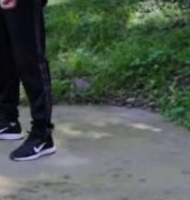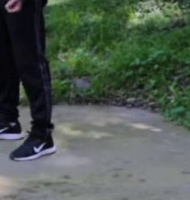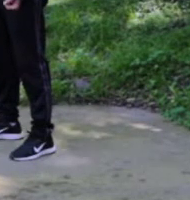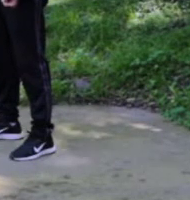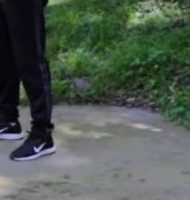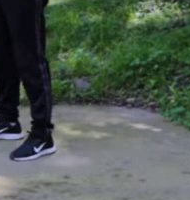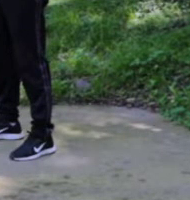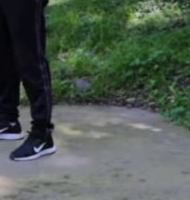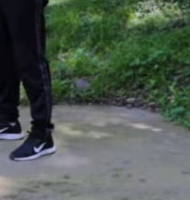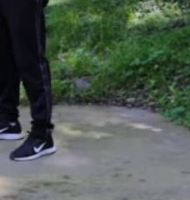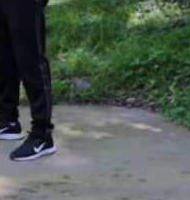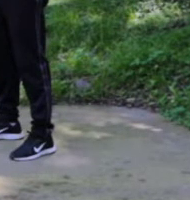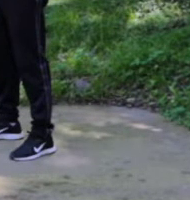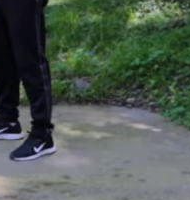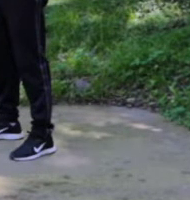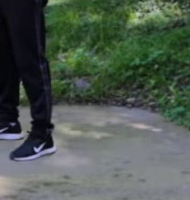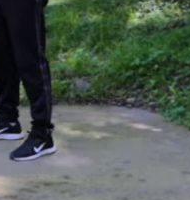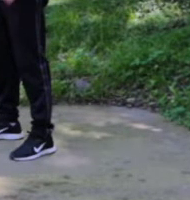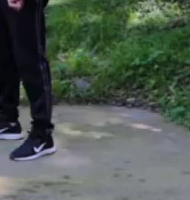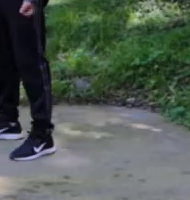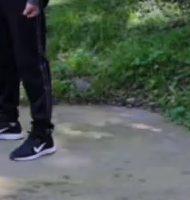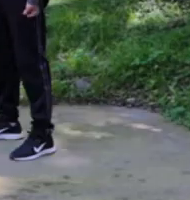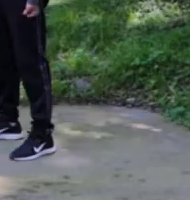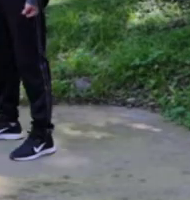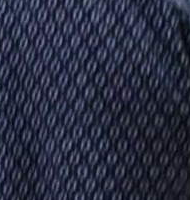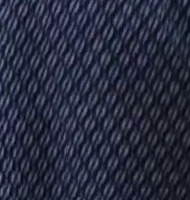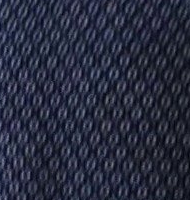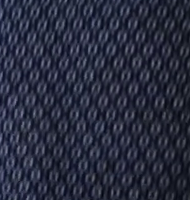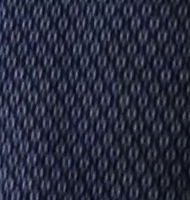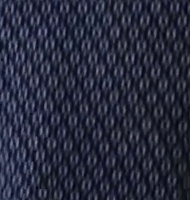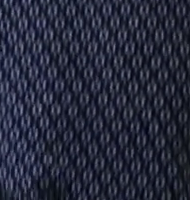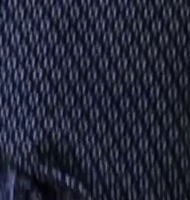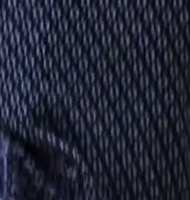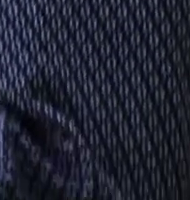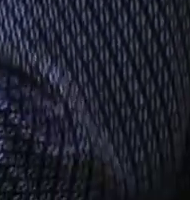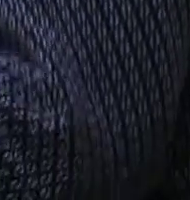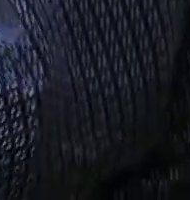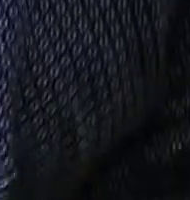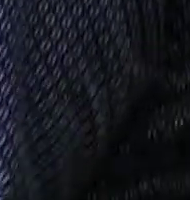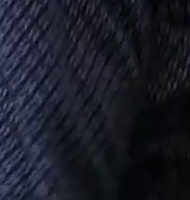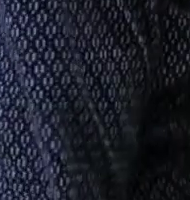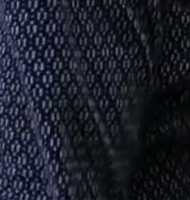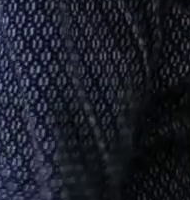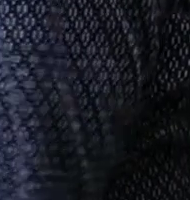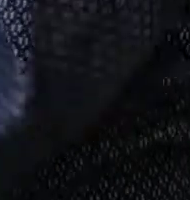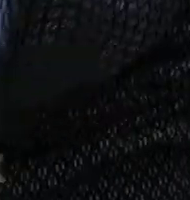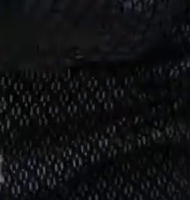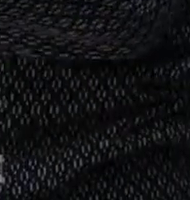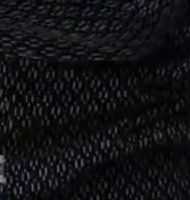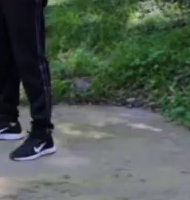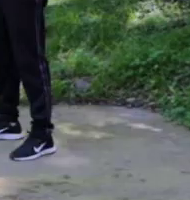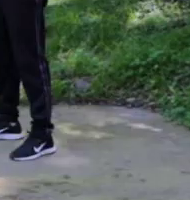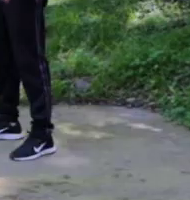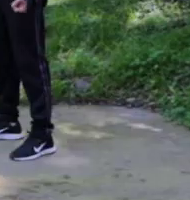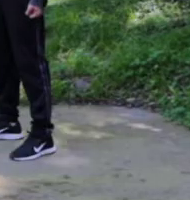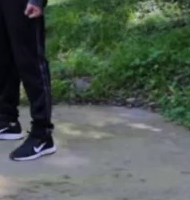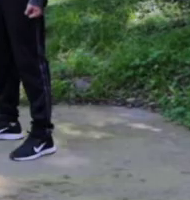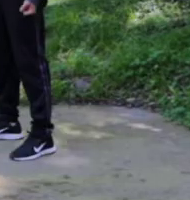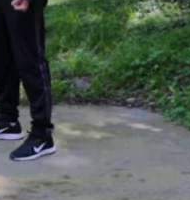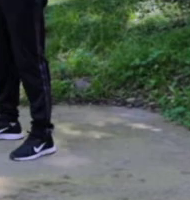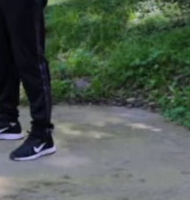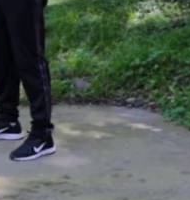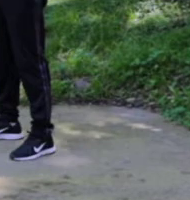cuerpo y vamos a hacer la flexión a 90 grados. Bajamos, flexionamos. Exacto, muy bien, Jair. Así,